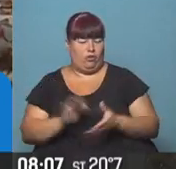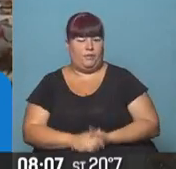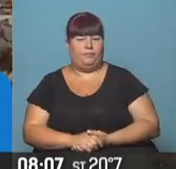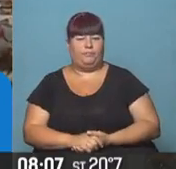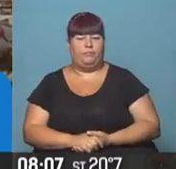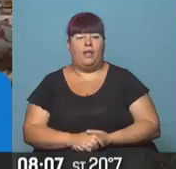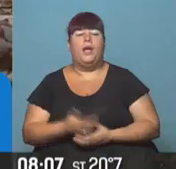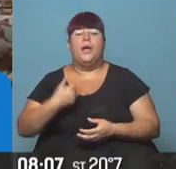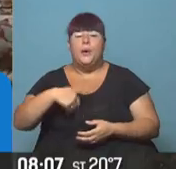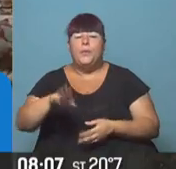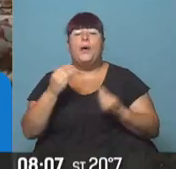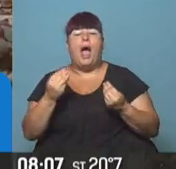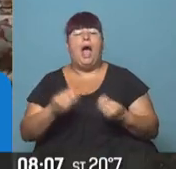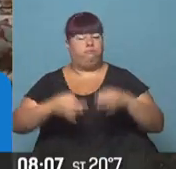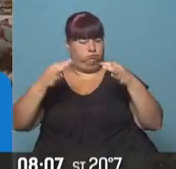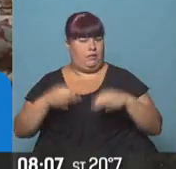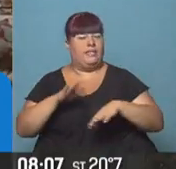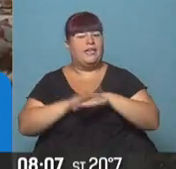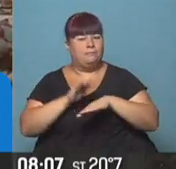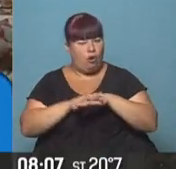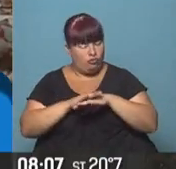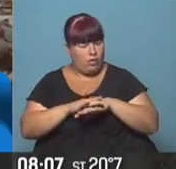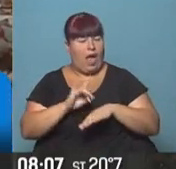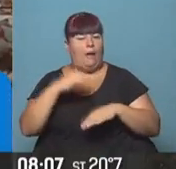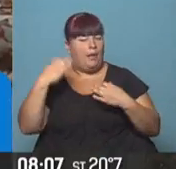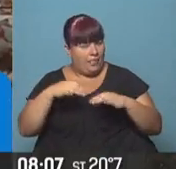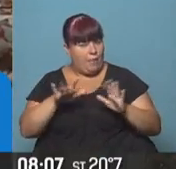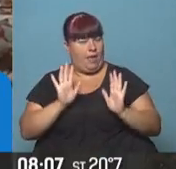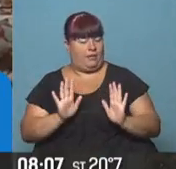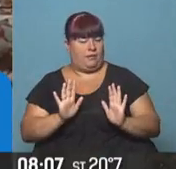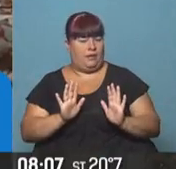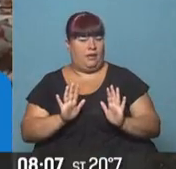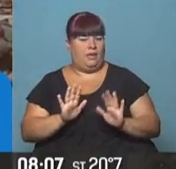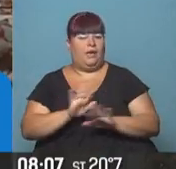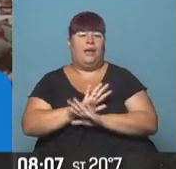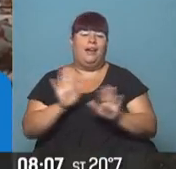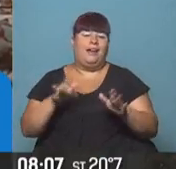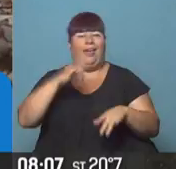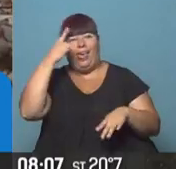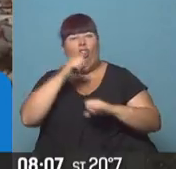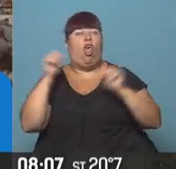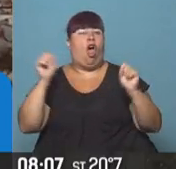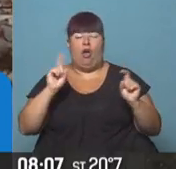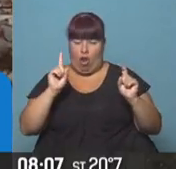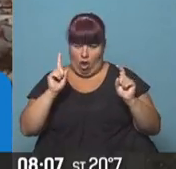Y vamos a hacerlo con toda la responsabilidad que esta tarea merece, sin improvisar.